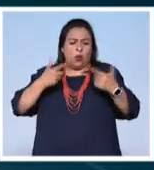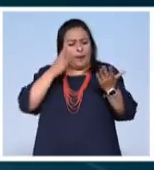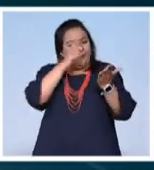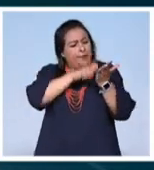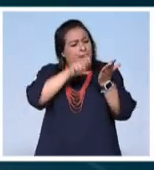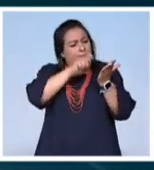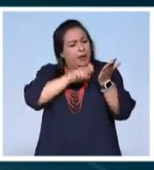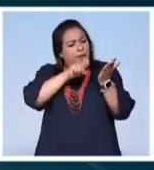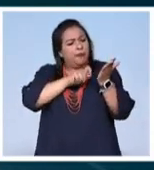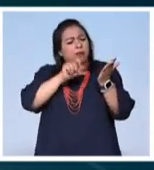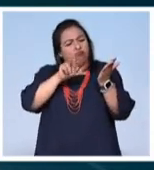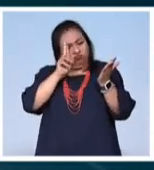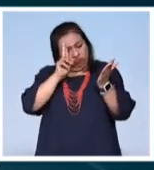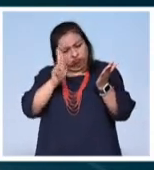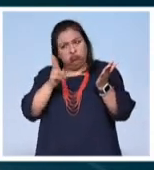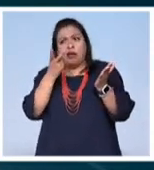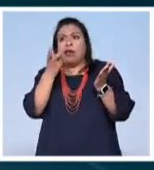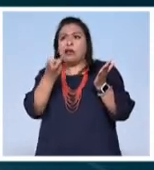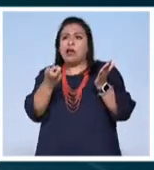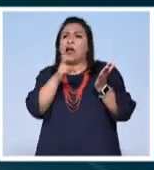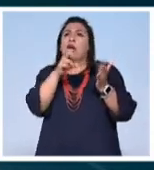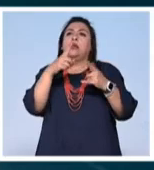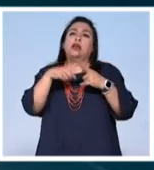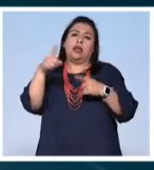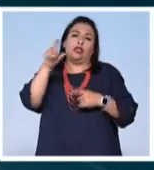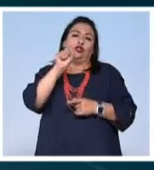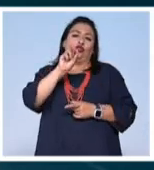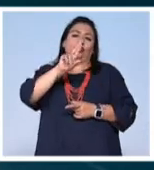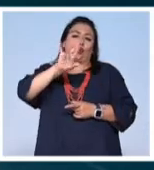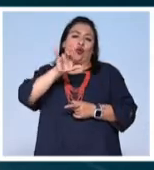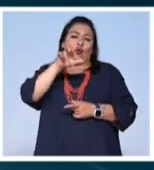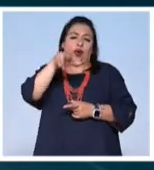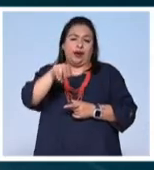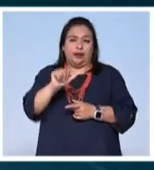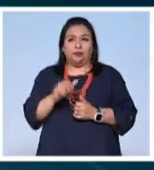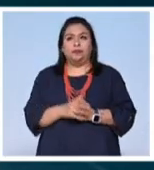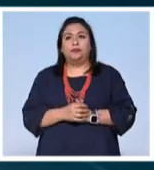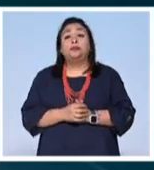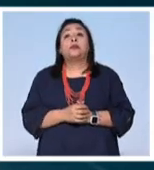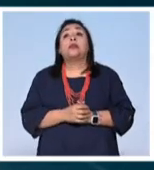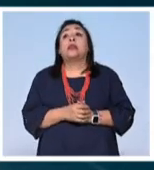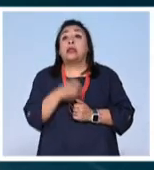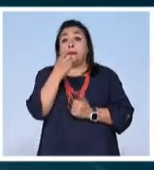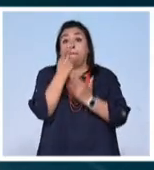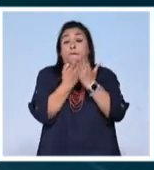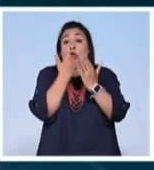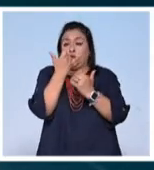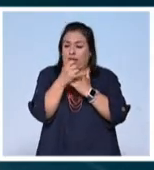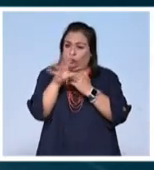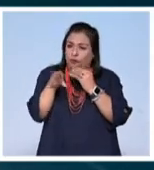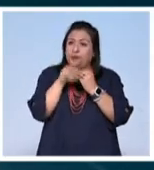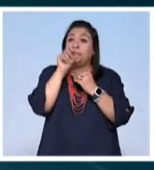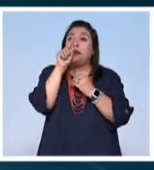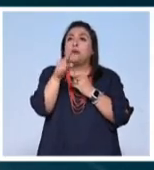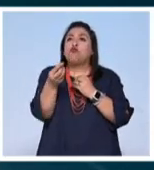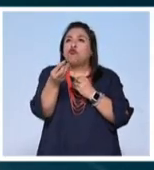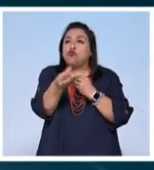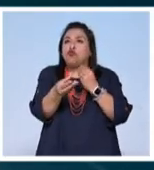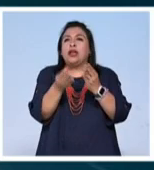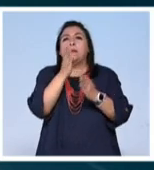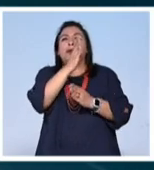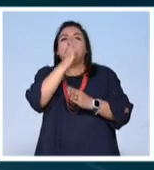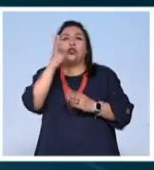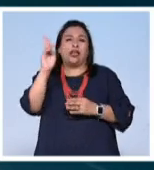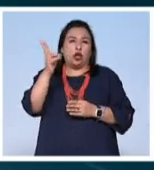honrar de esa forma a Sor Juana. A estos proyectos se suma el enriquecimiento de la